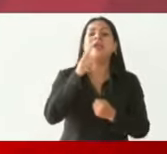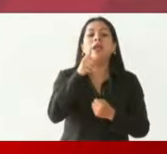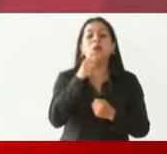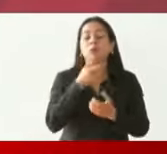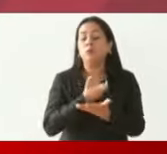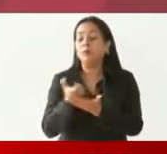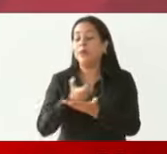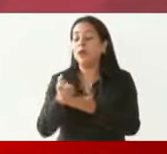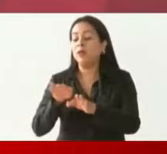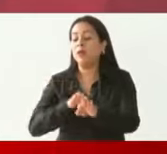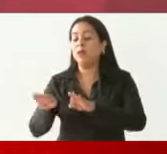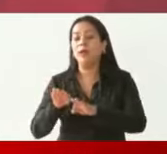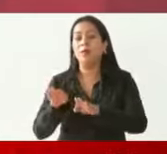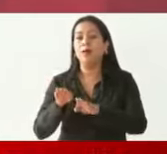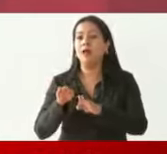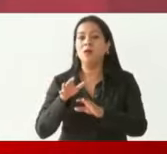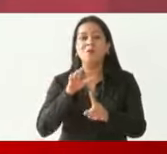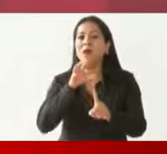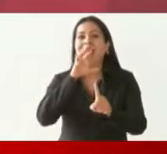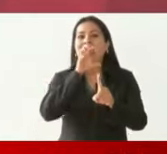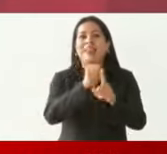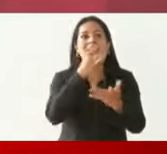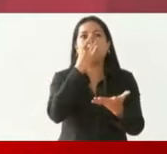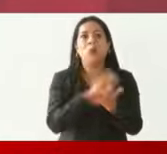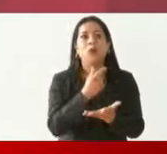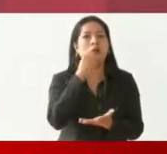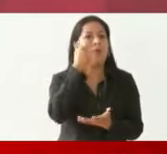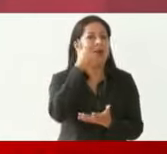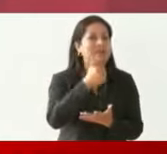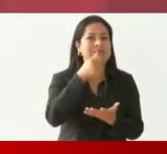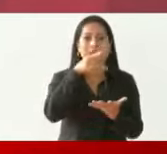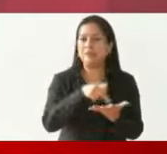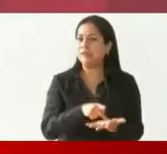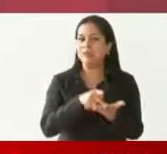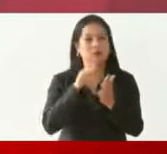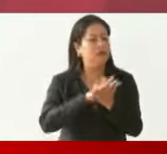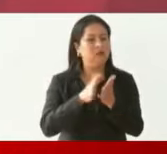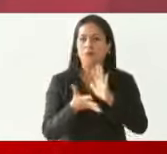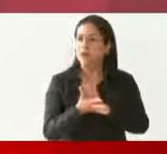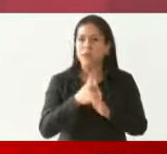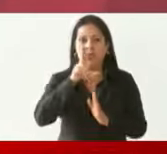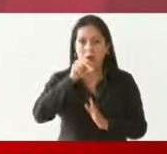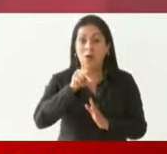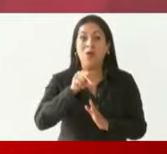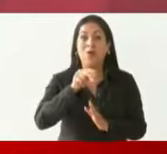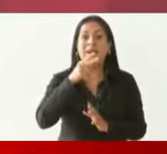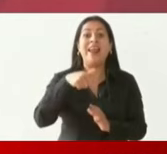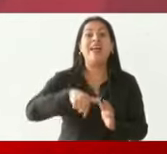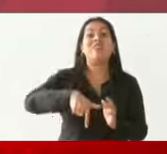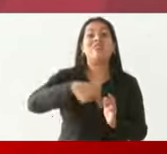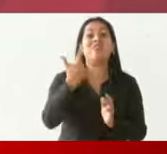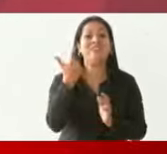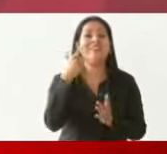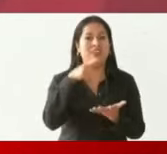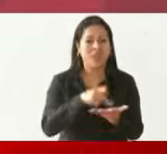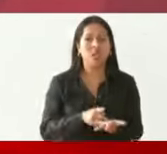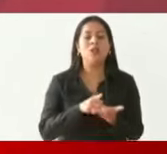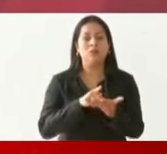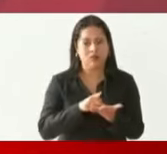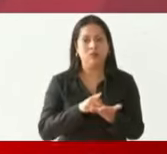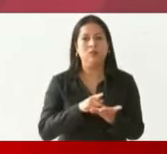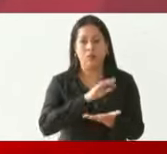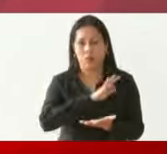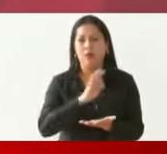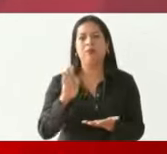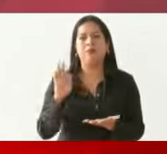no alcance sólo para 6 kilos de tortilla, sino ya para 12, ya